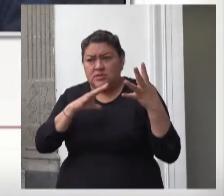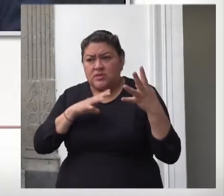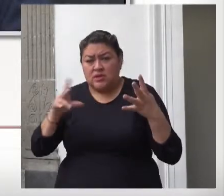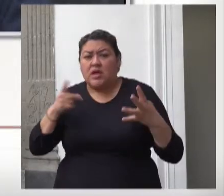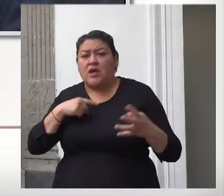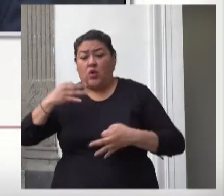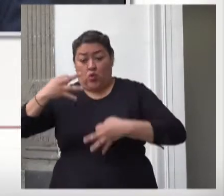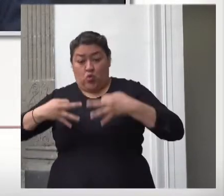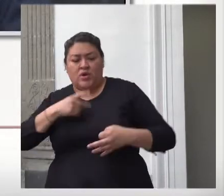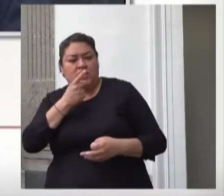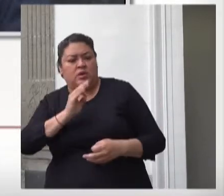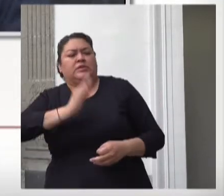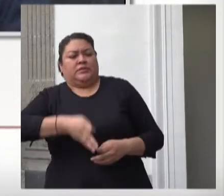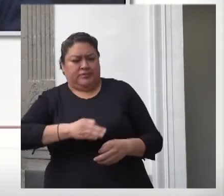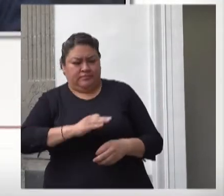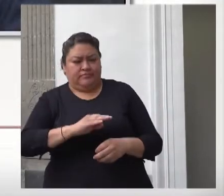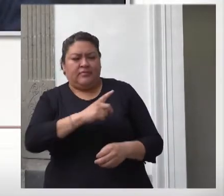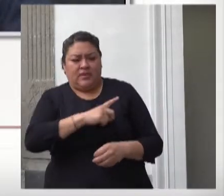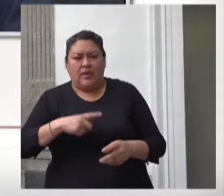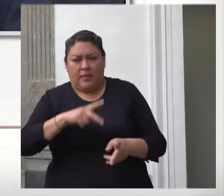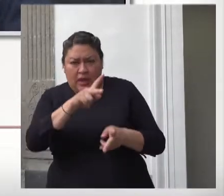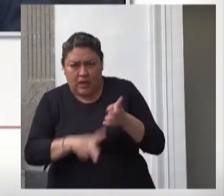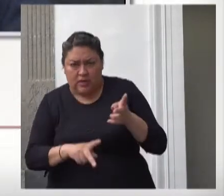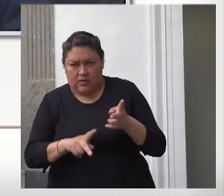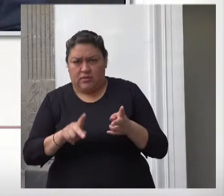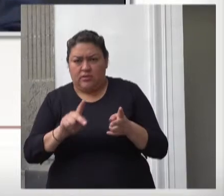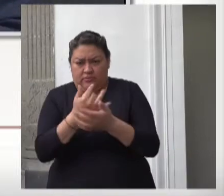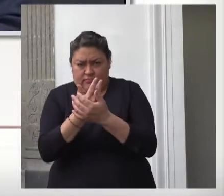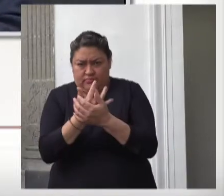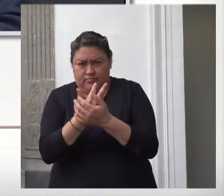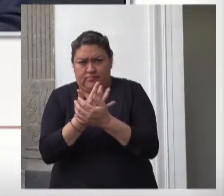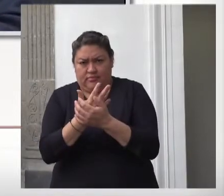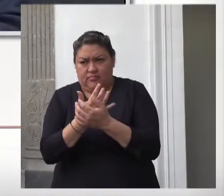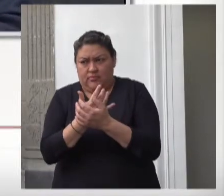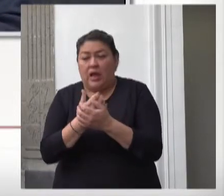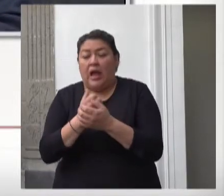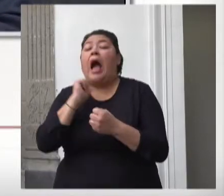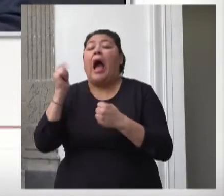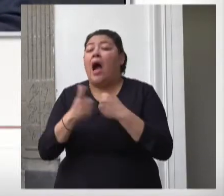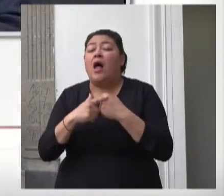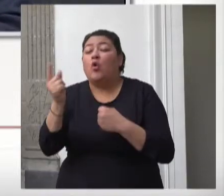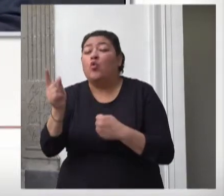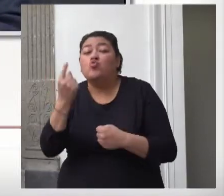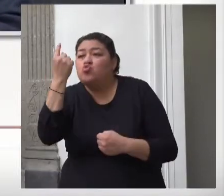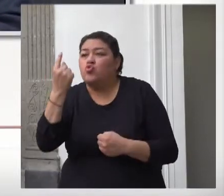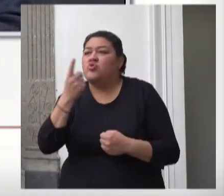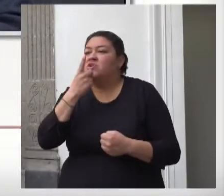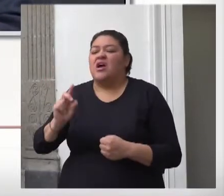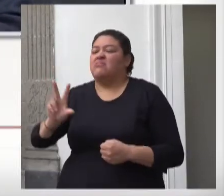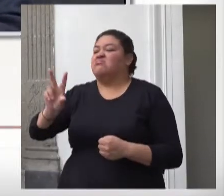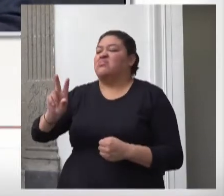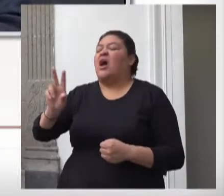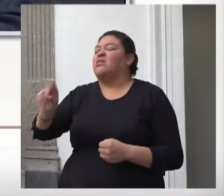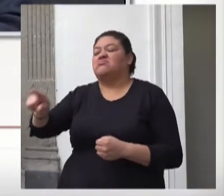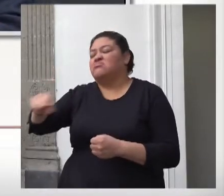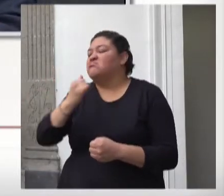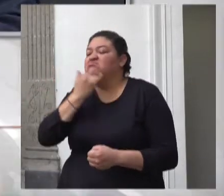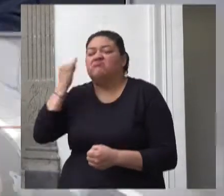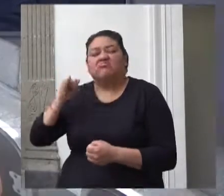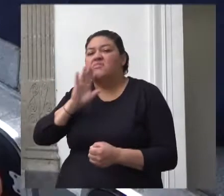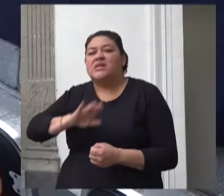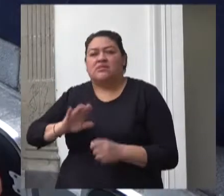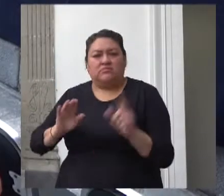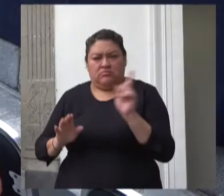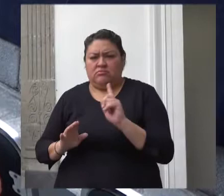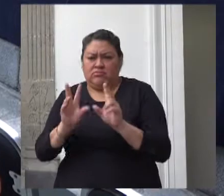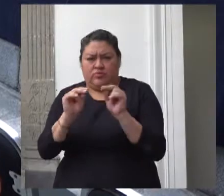suspensión provisional y definitiva no tengo conocimiento de alguno en donde se haya negado incluso debo